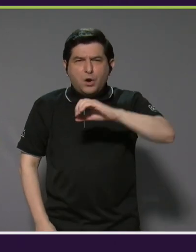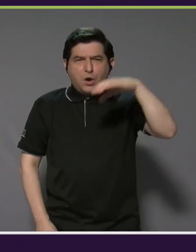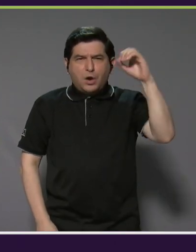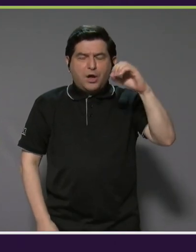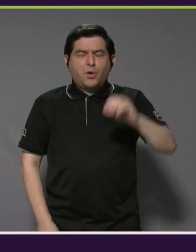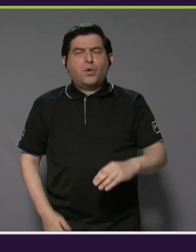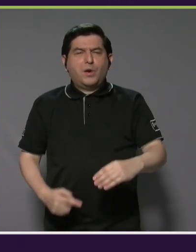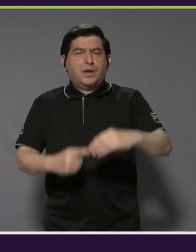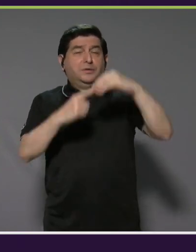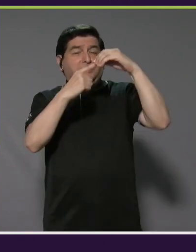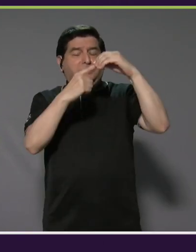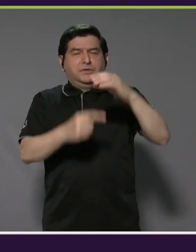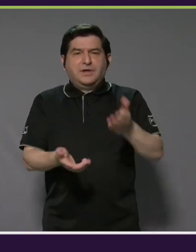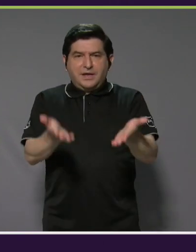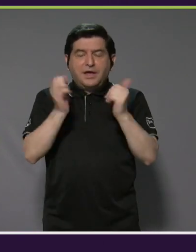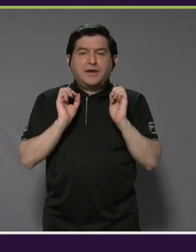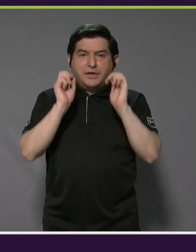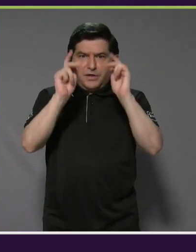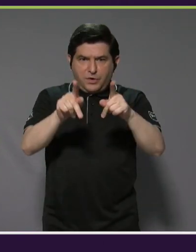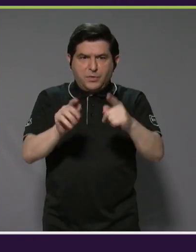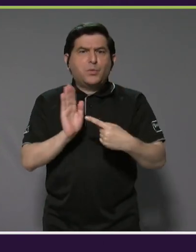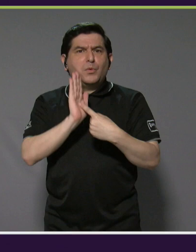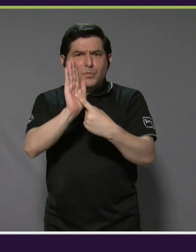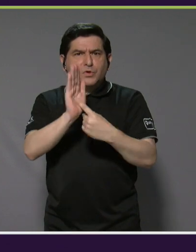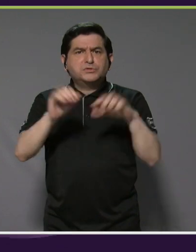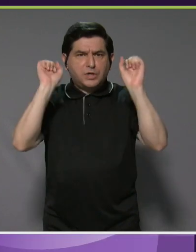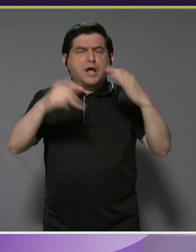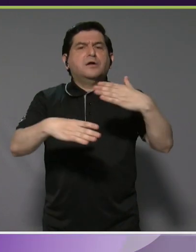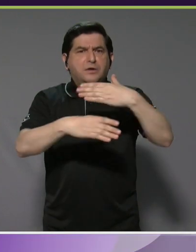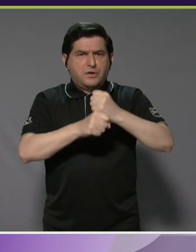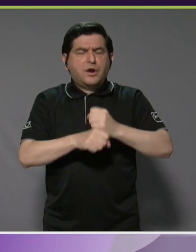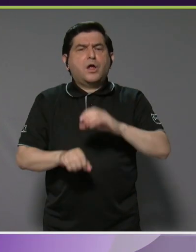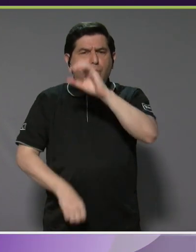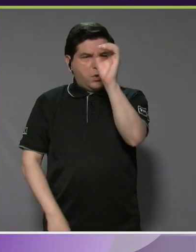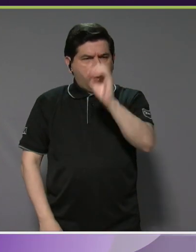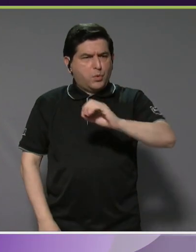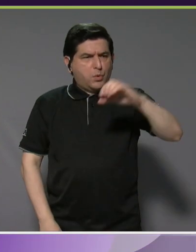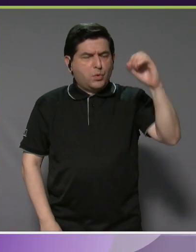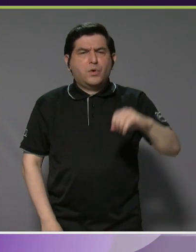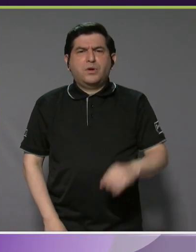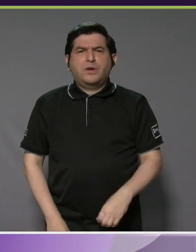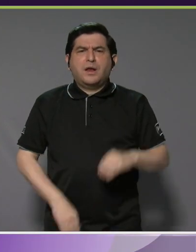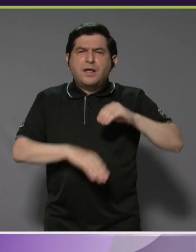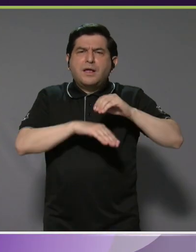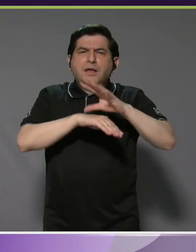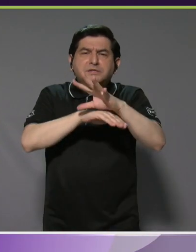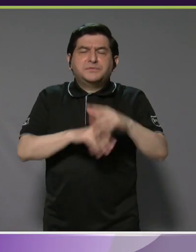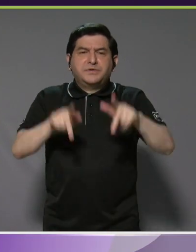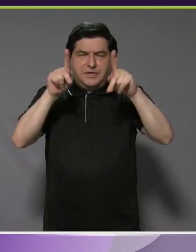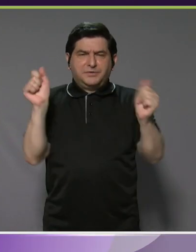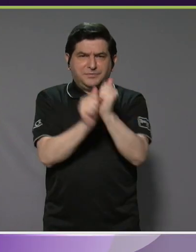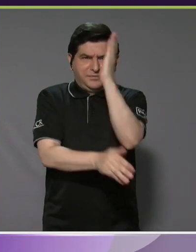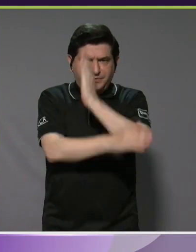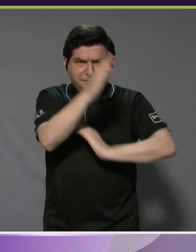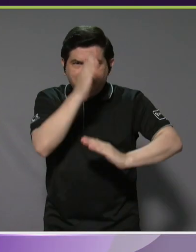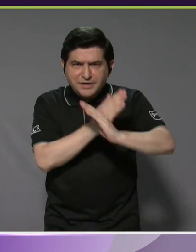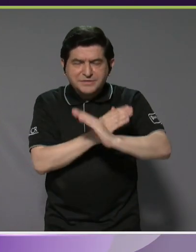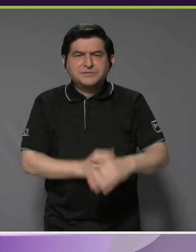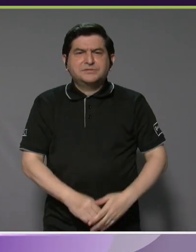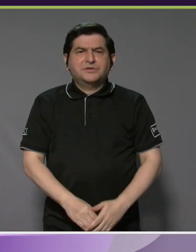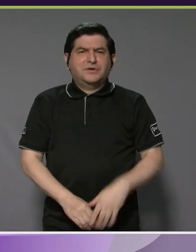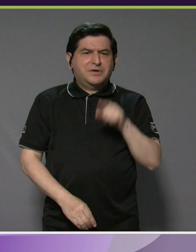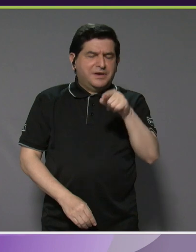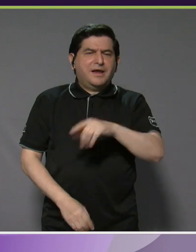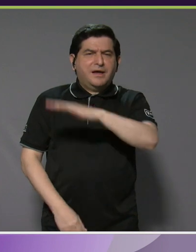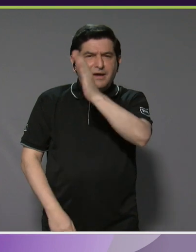élite. Nosotros queremos tener la posibilidad de mostrar lo que podemos hacer en una ola, más que inspirar por ser personas con discapacidad en el agua.